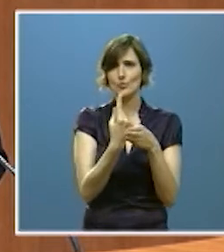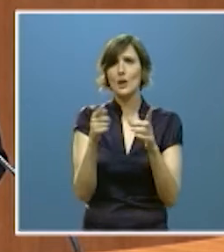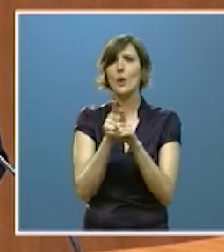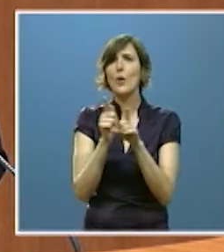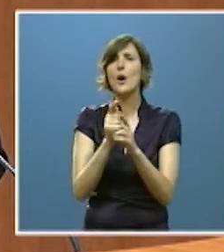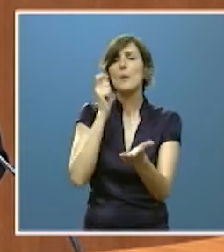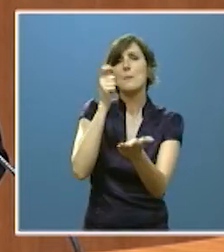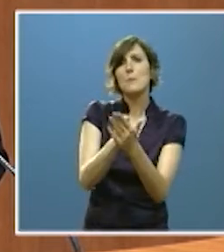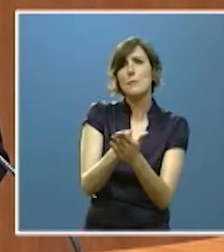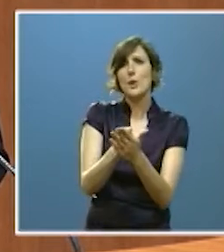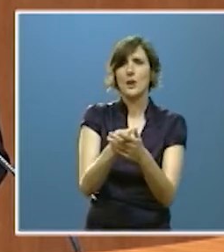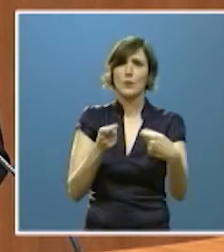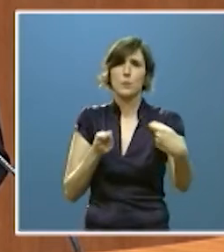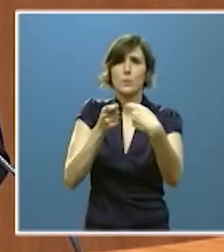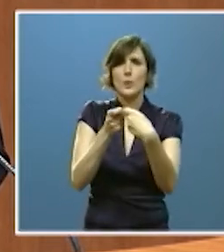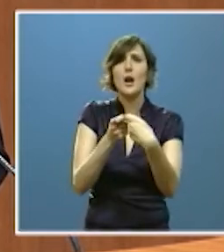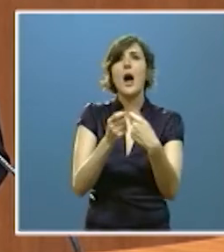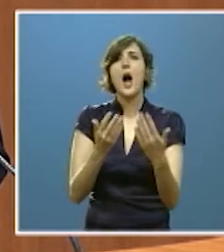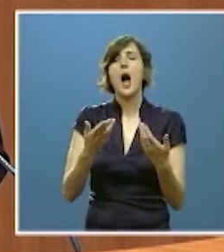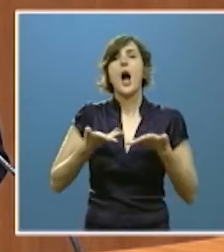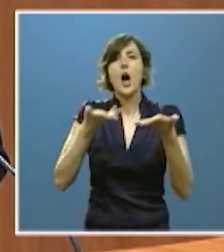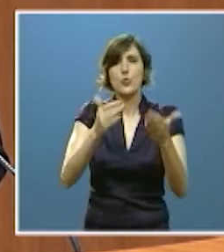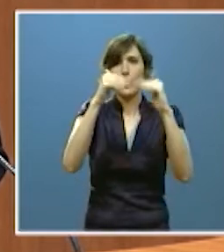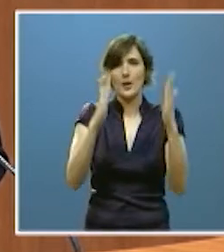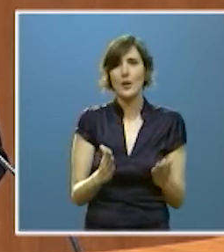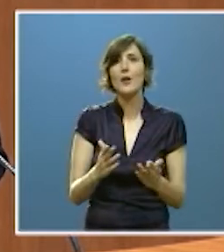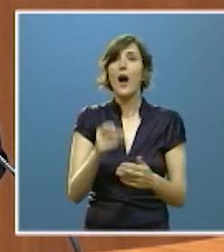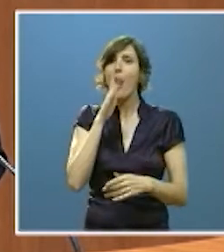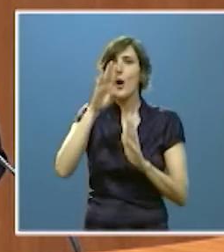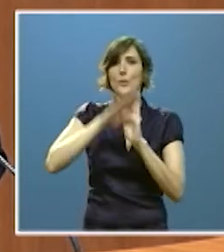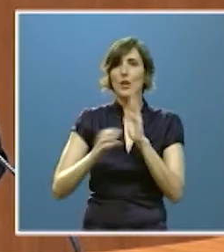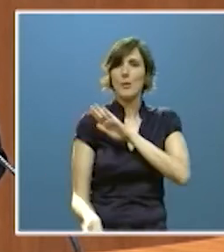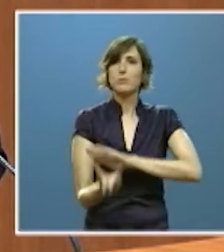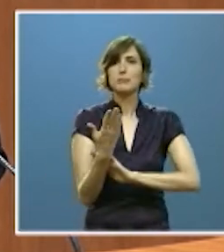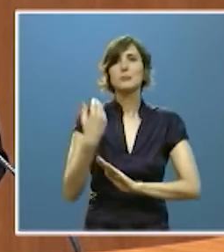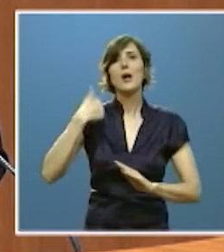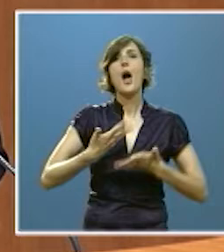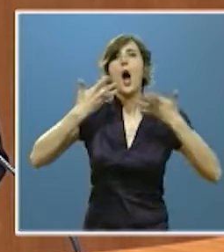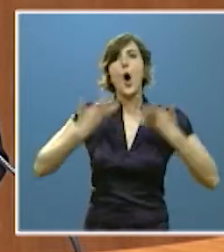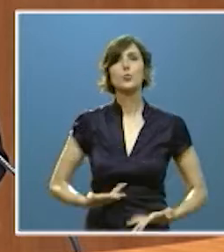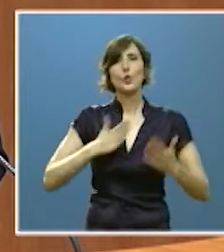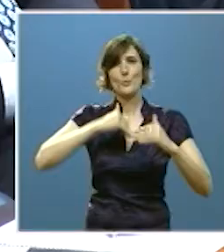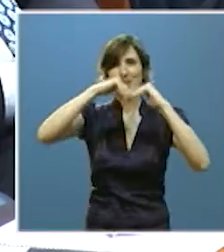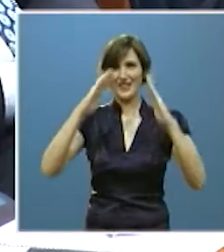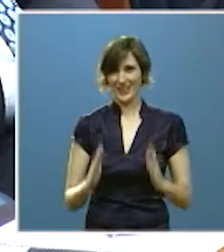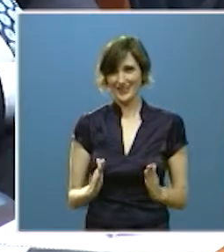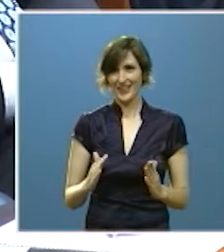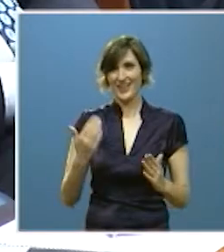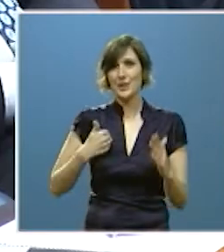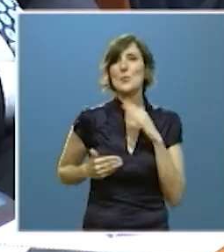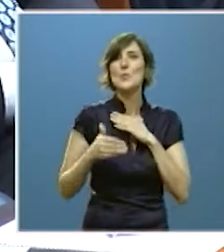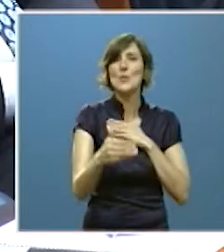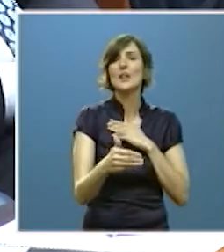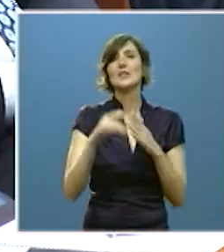ayuda a domicilio acabamos de poner en marcha el programa a gusto en mi casa de atención en el hogar y en lo que queda de legislatura queremos